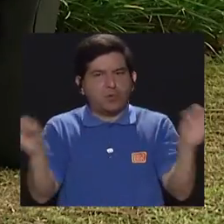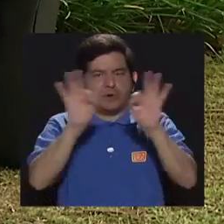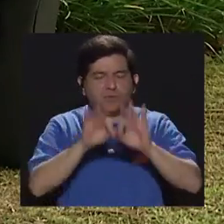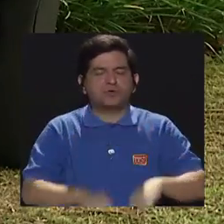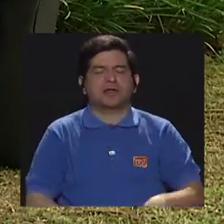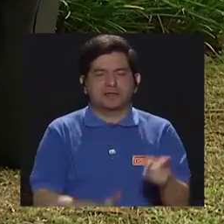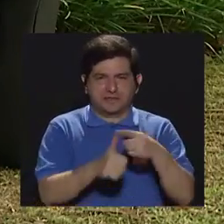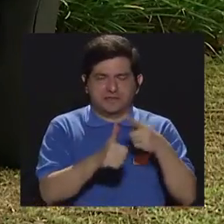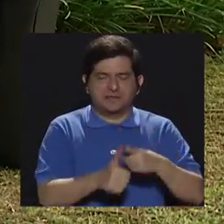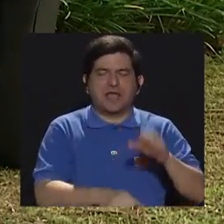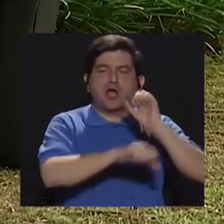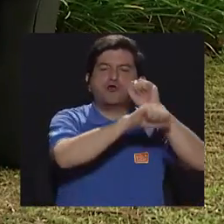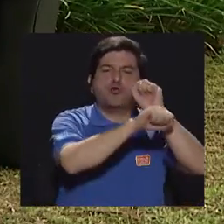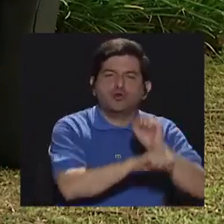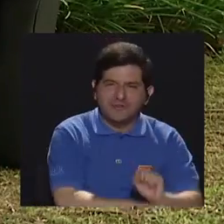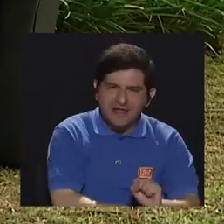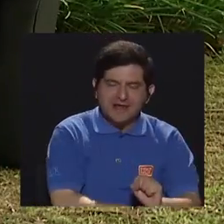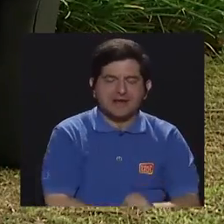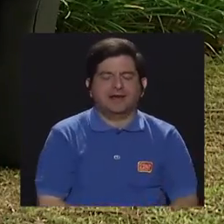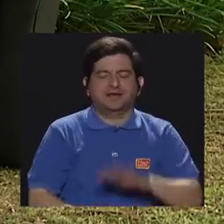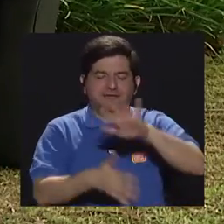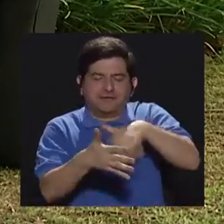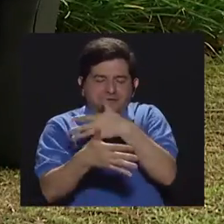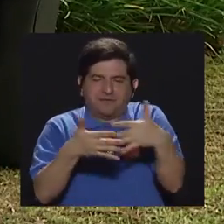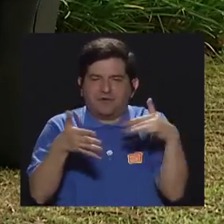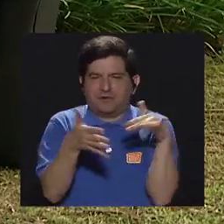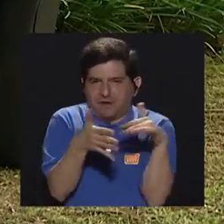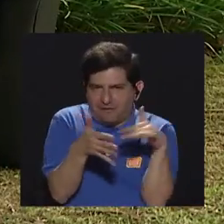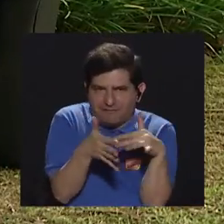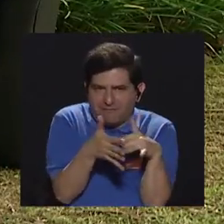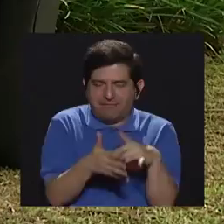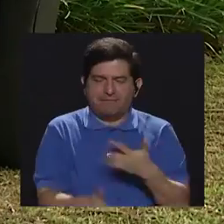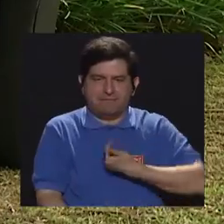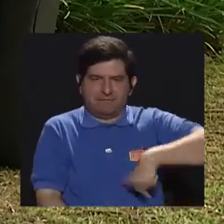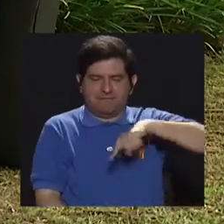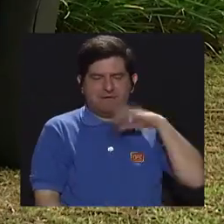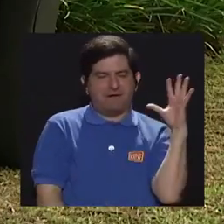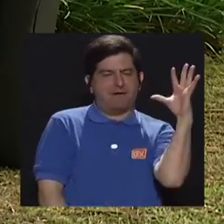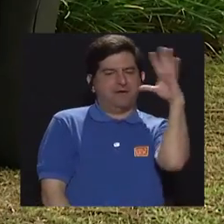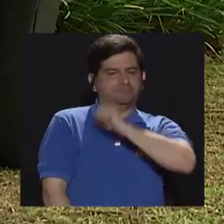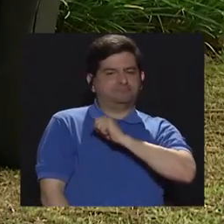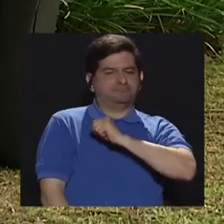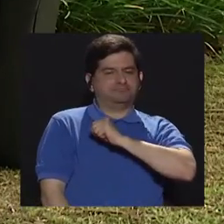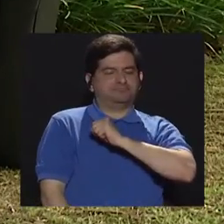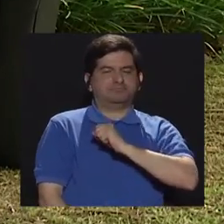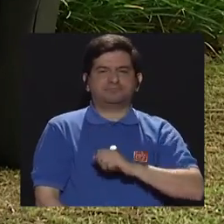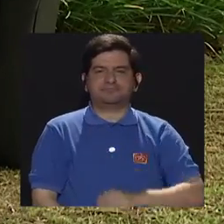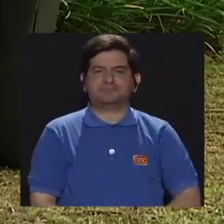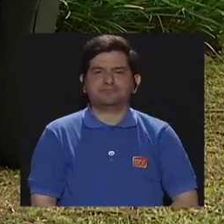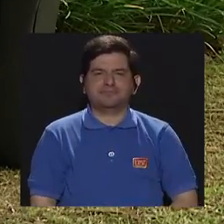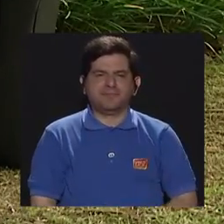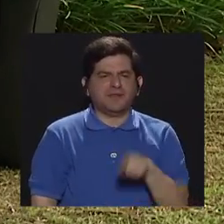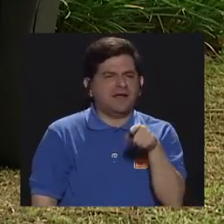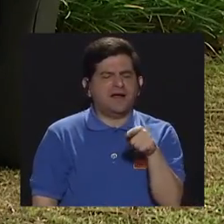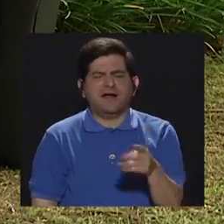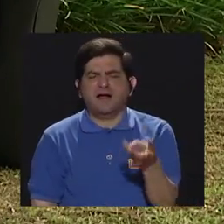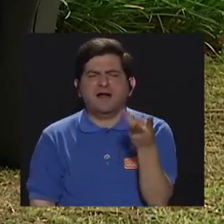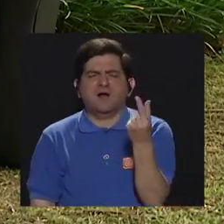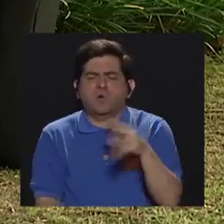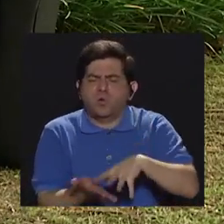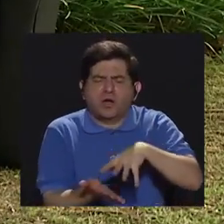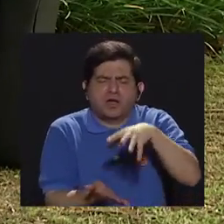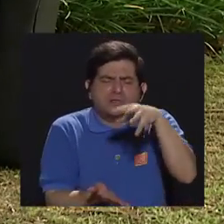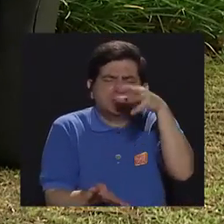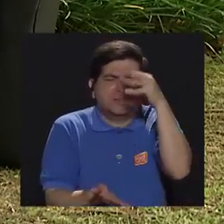una rutina al niño, es importante crearle un horario de estudio. Con el horario de estudio nosotros nos damos cuenta cuánto es que el